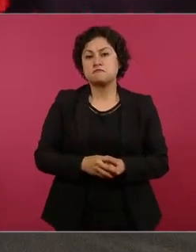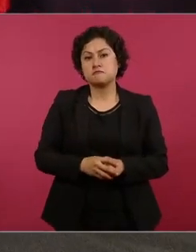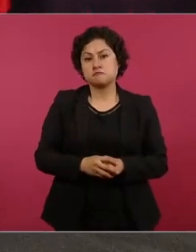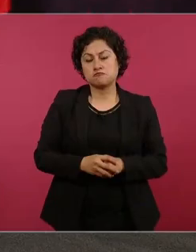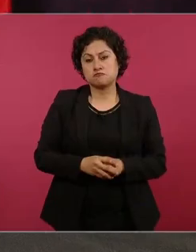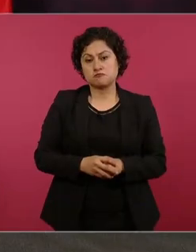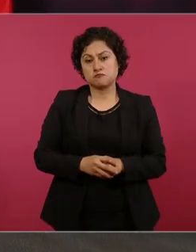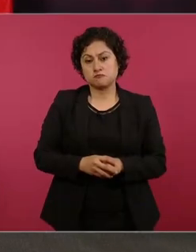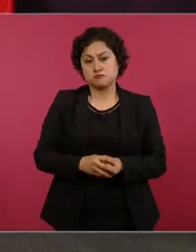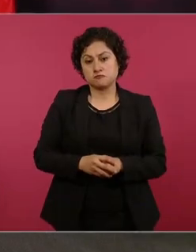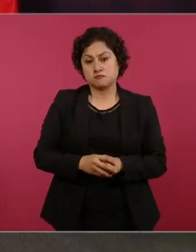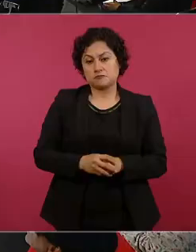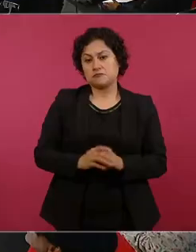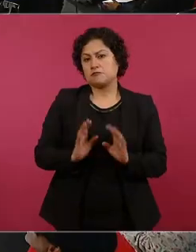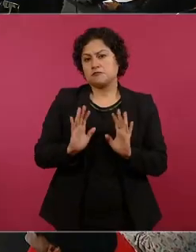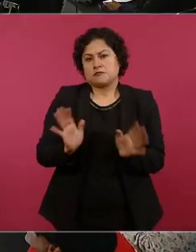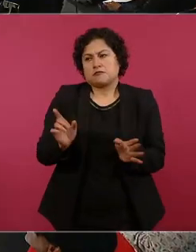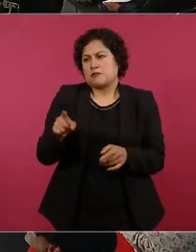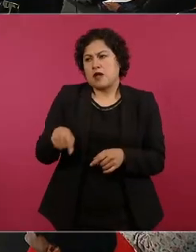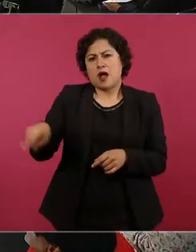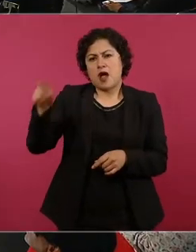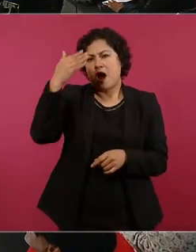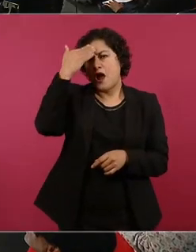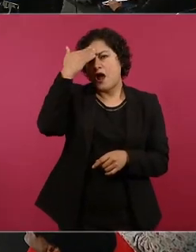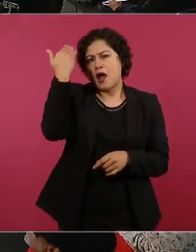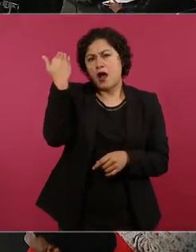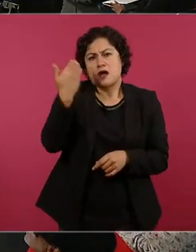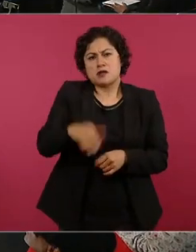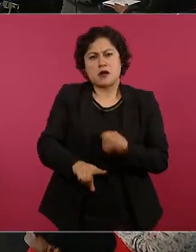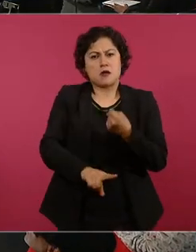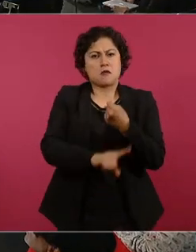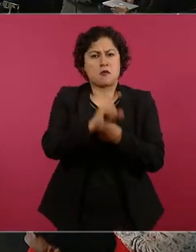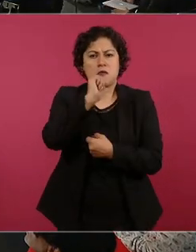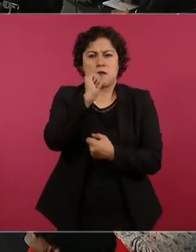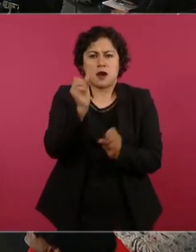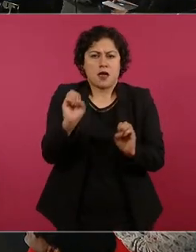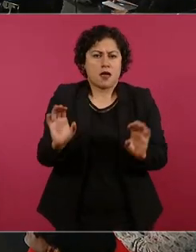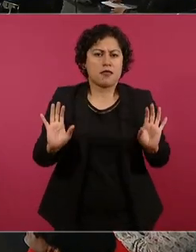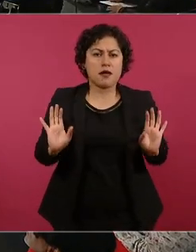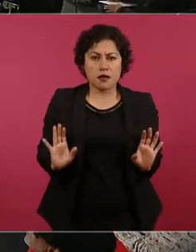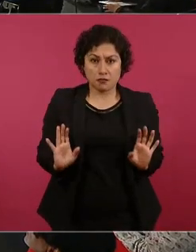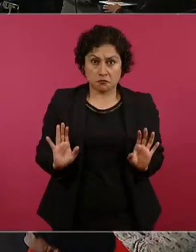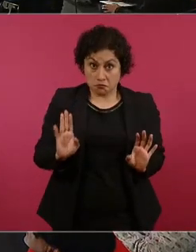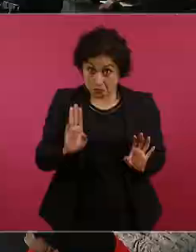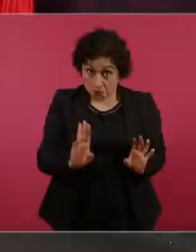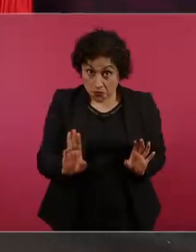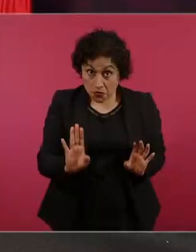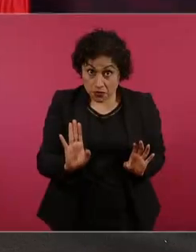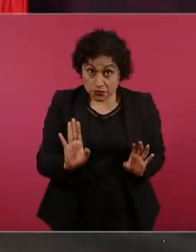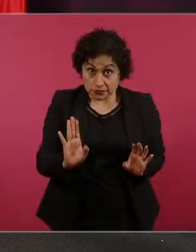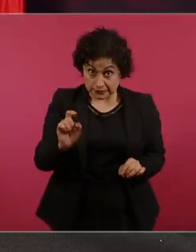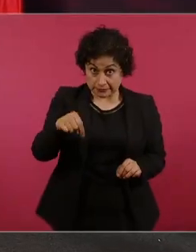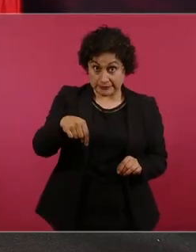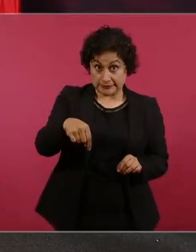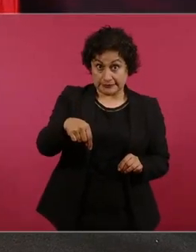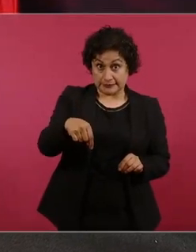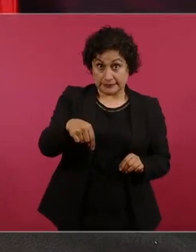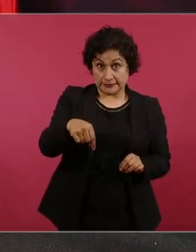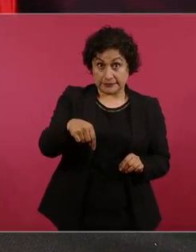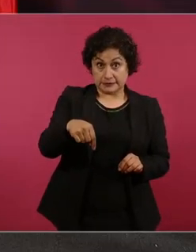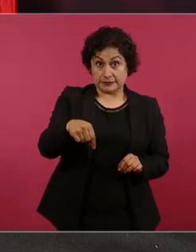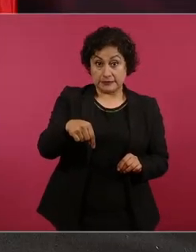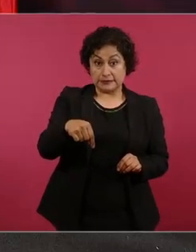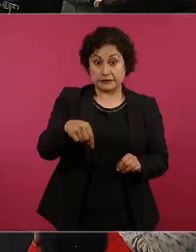ya están preparados no no ningún problema el miércoles aquí ¿sí?